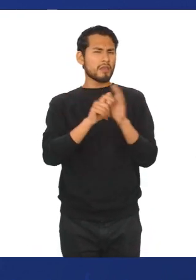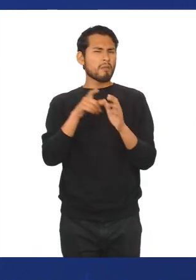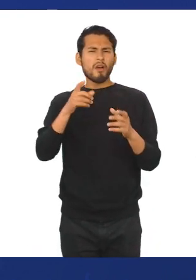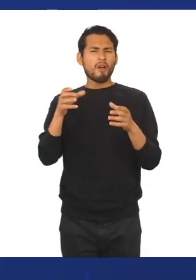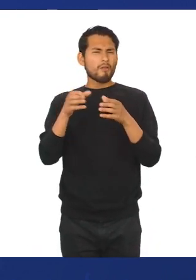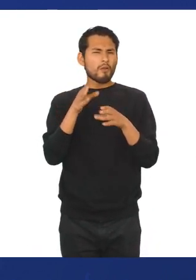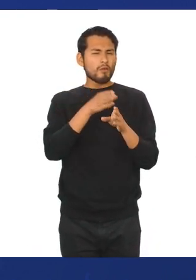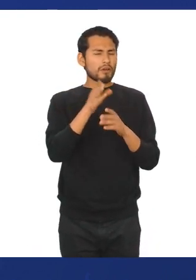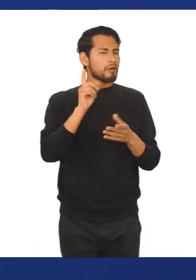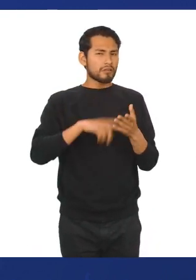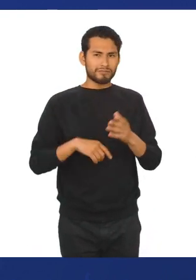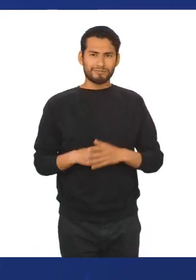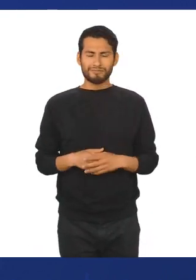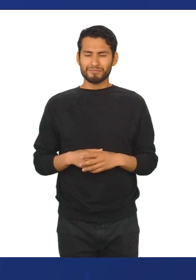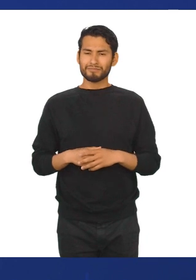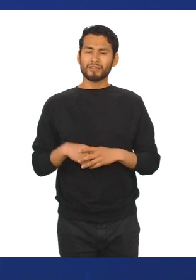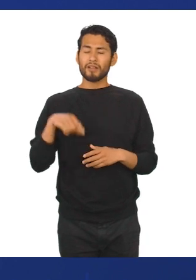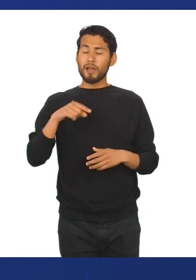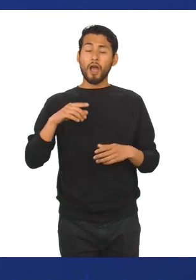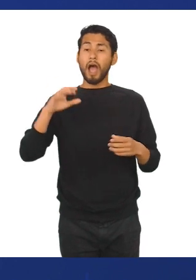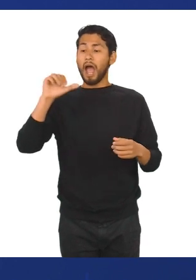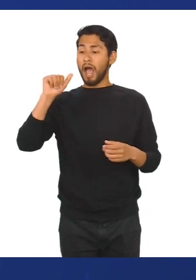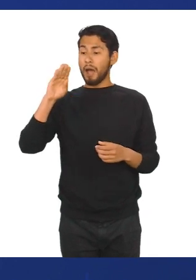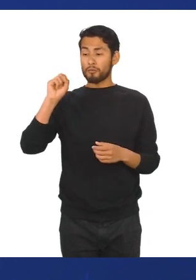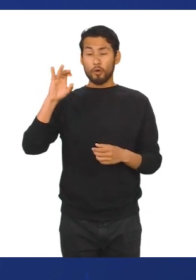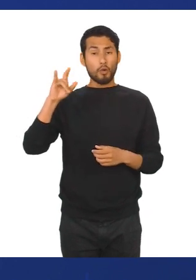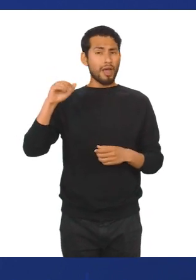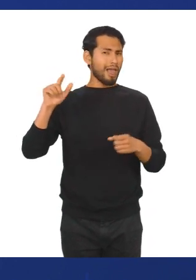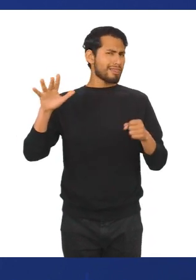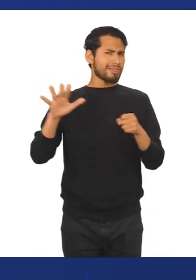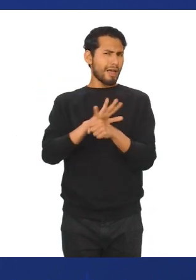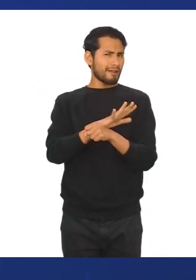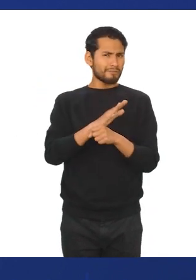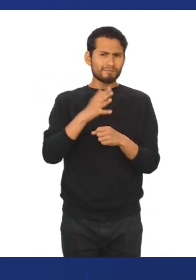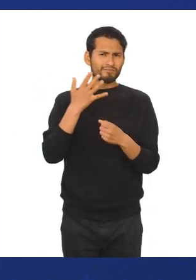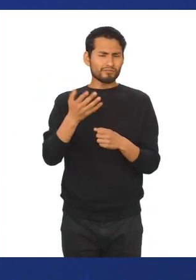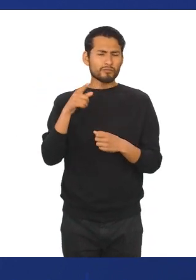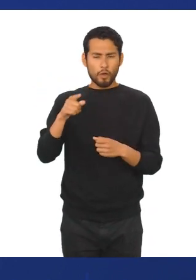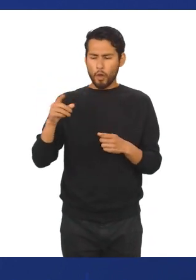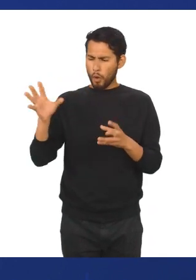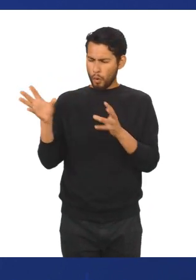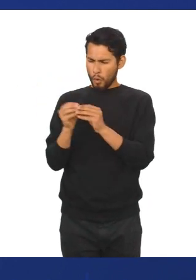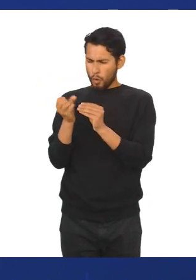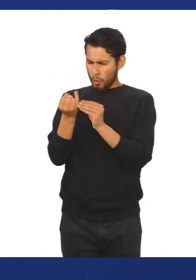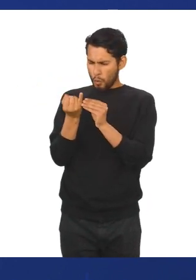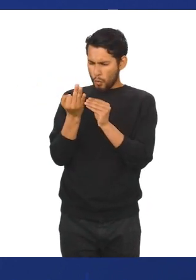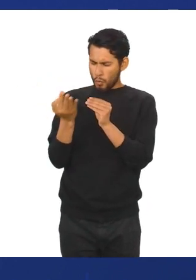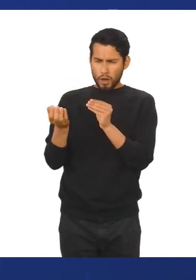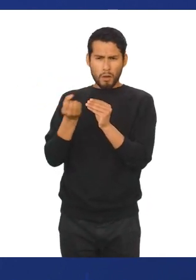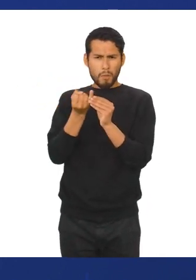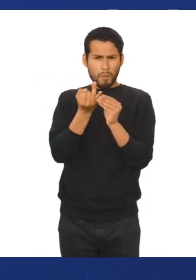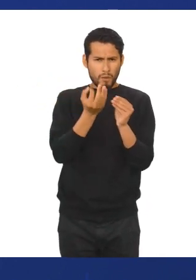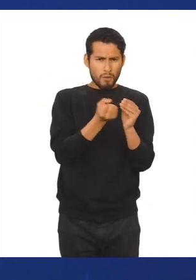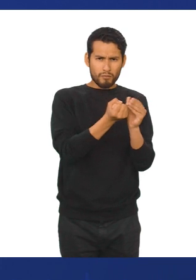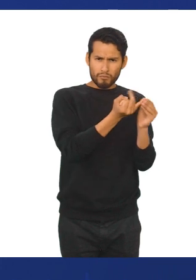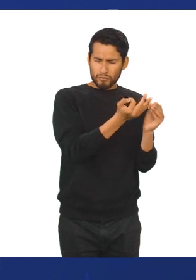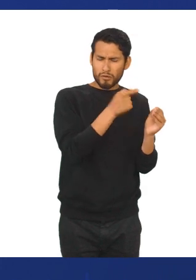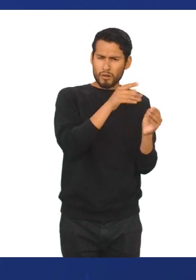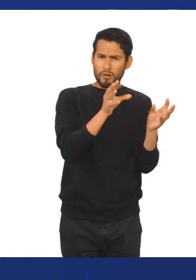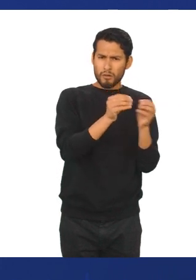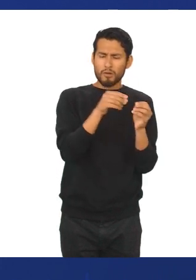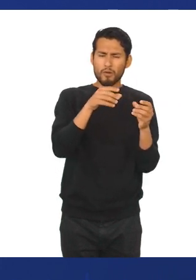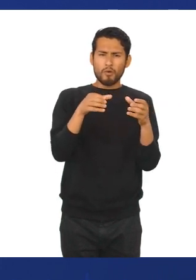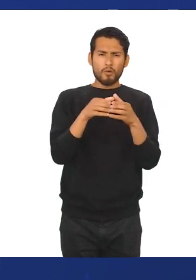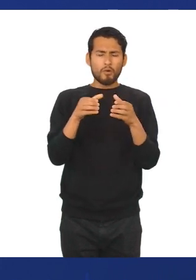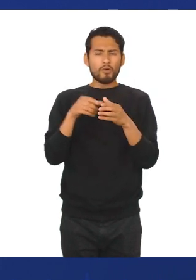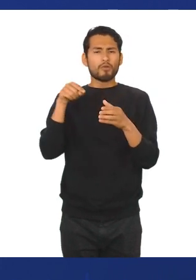Ok. Comencemos con la frecuencia absoluta, que se trata del número de veces que aparece un determinado valor en un estudio